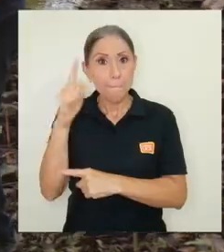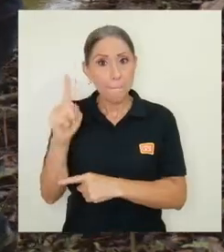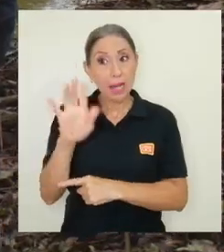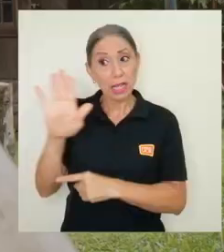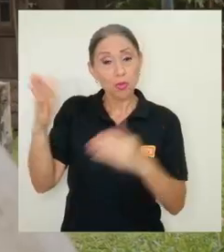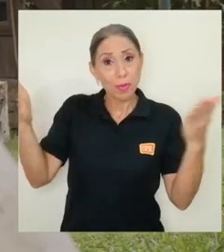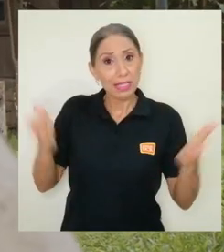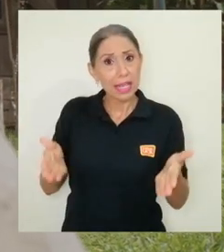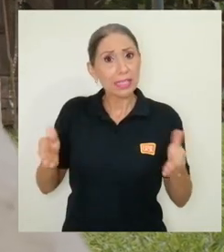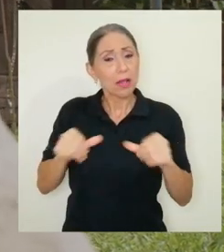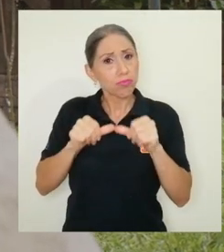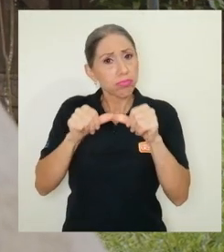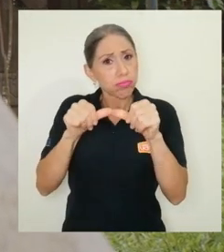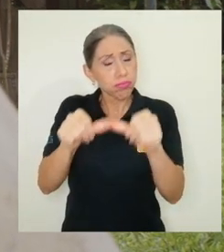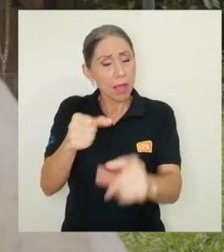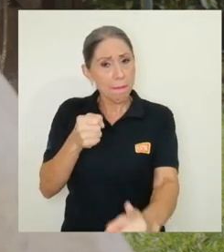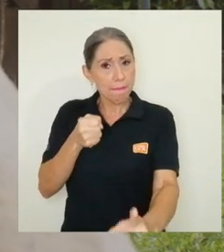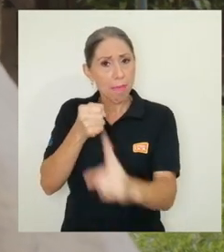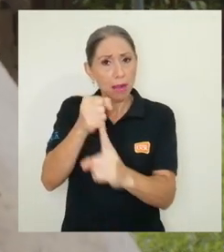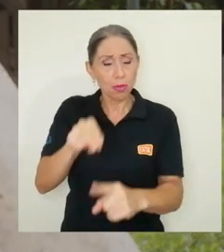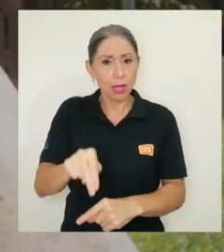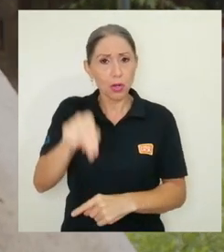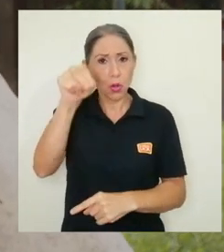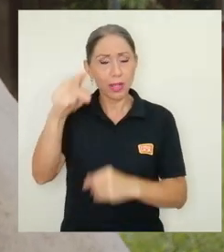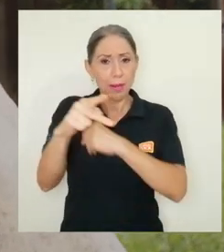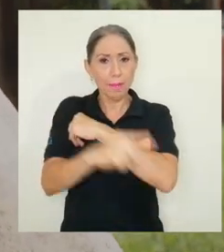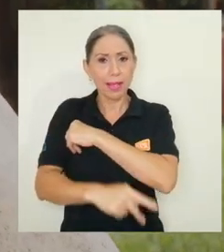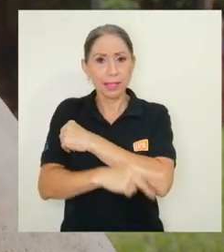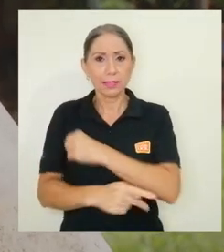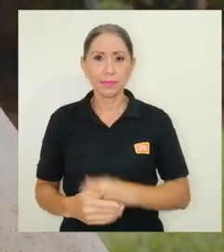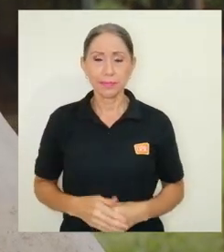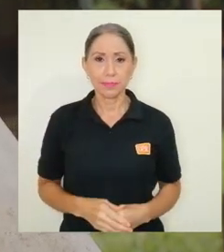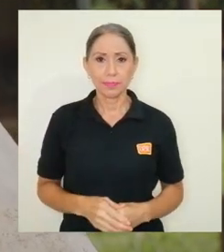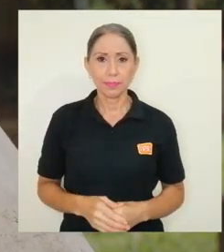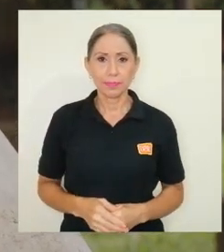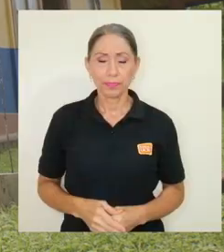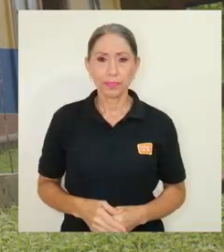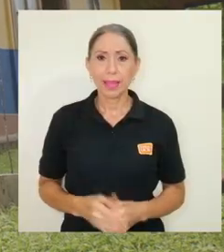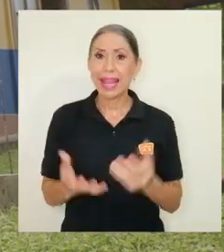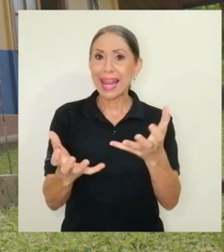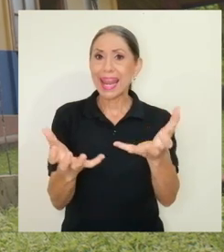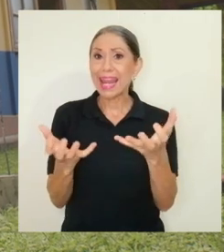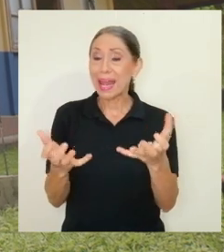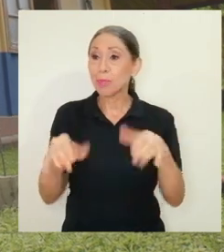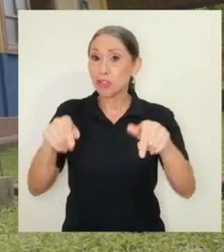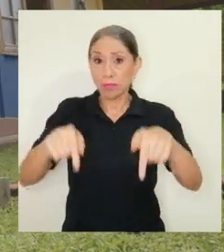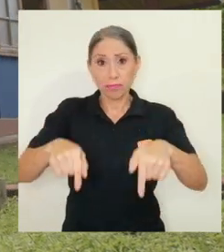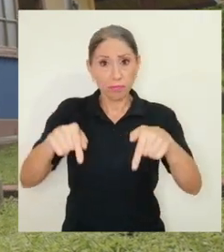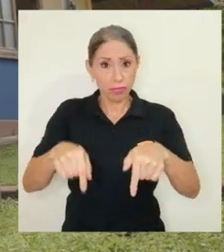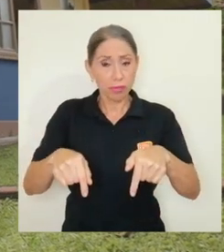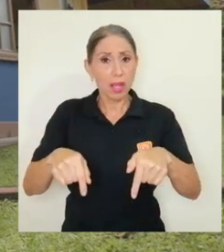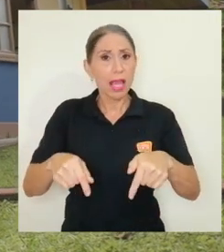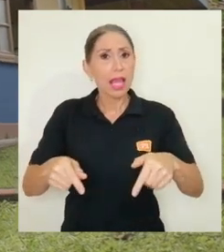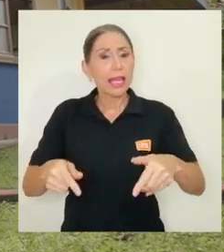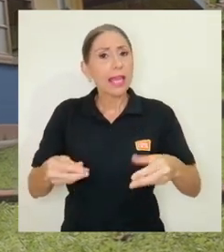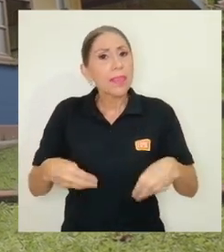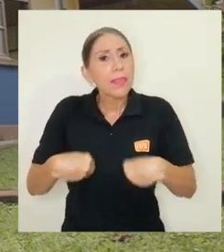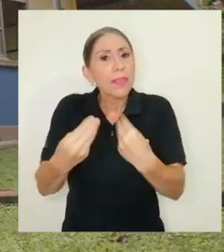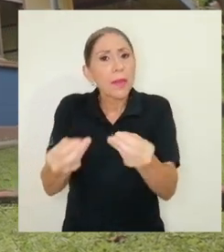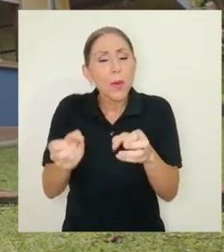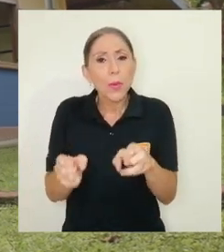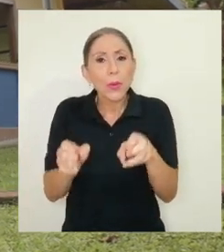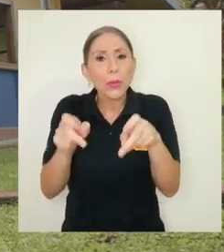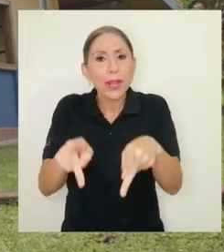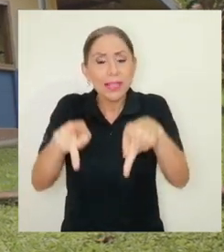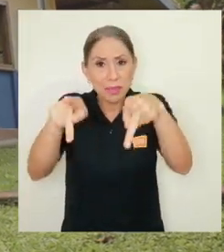para acrecentar su presencia e impacto en la zona norte del país queremos que sea un espacio que cree oportunidades